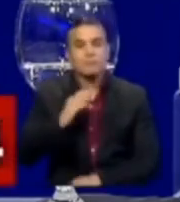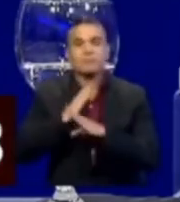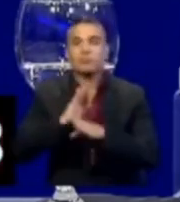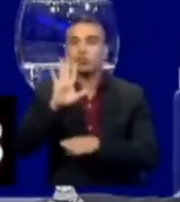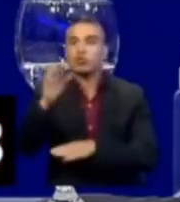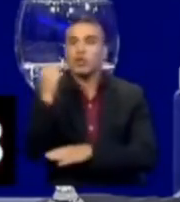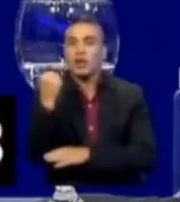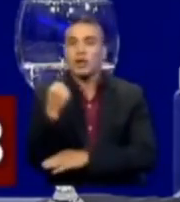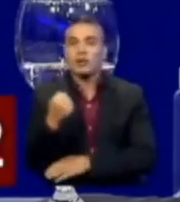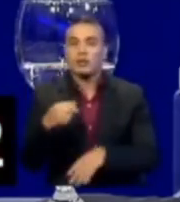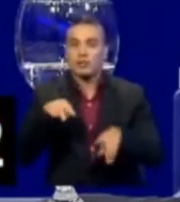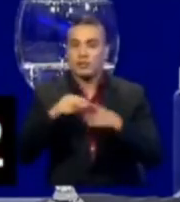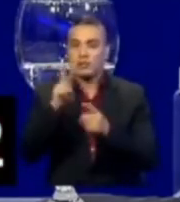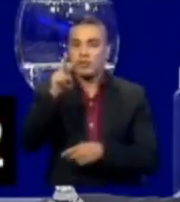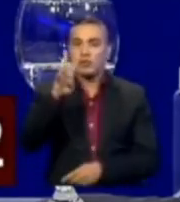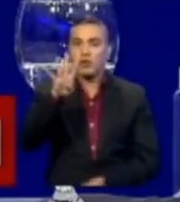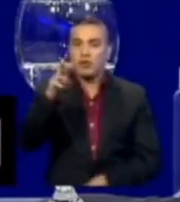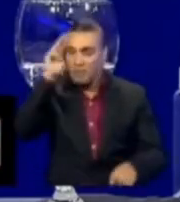sus derechos a partir del 24 de mayo.